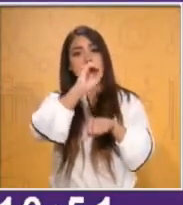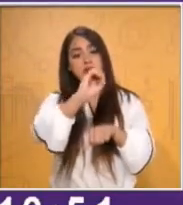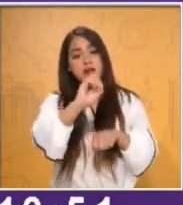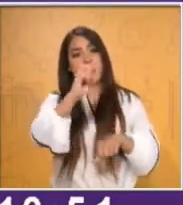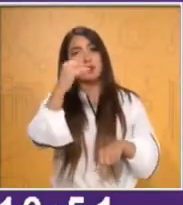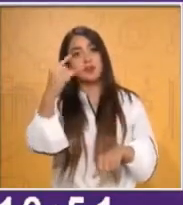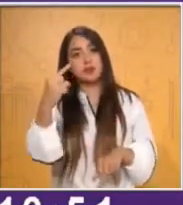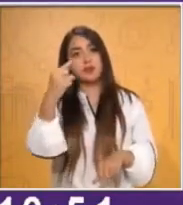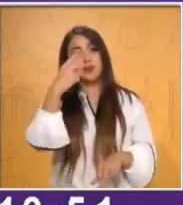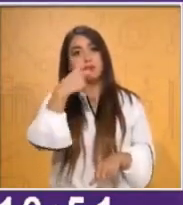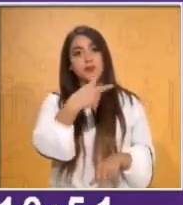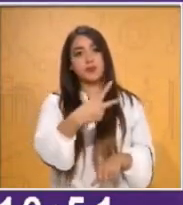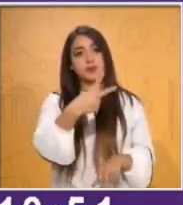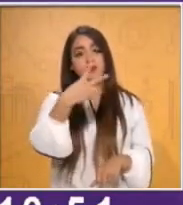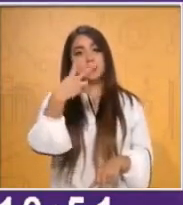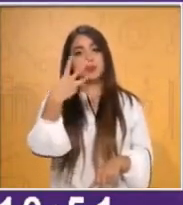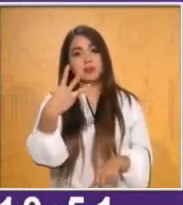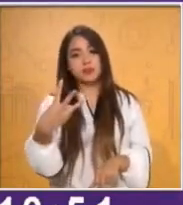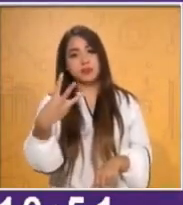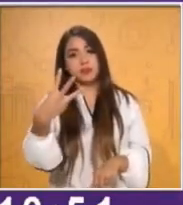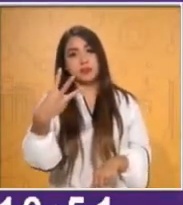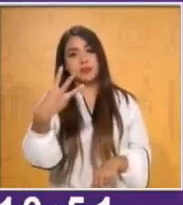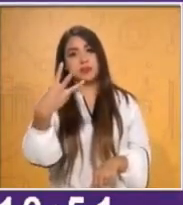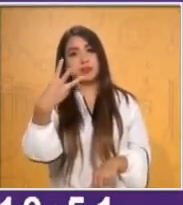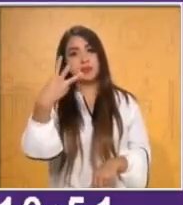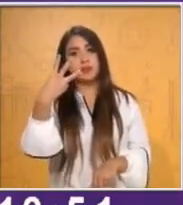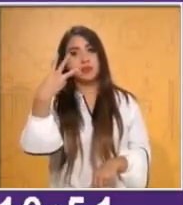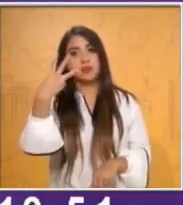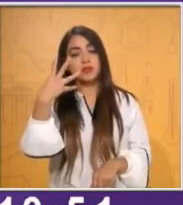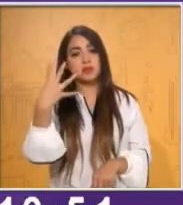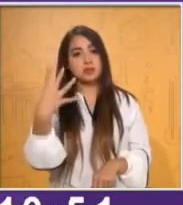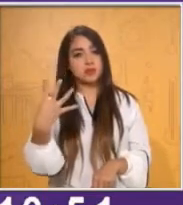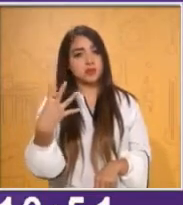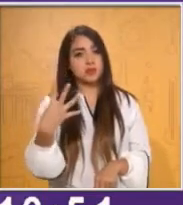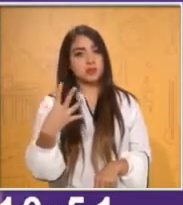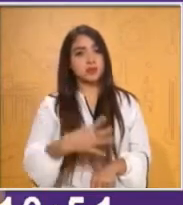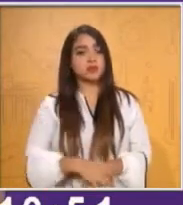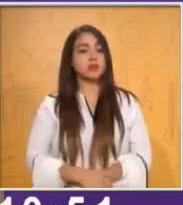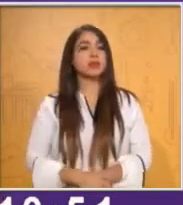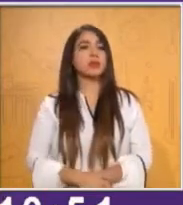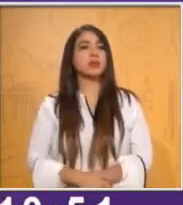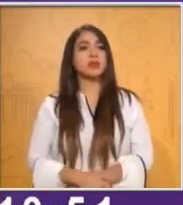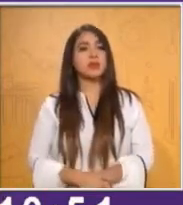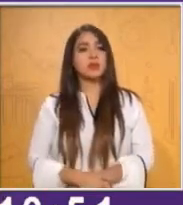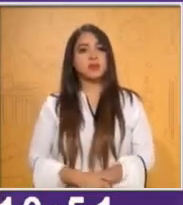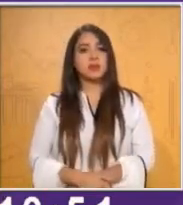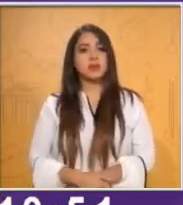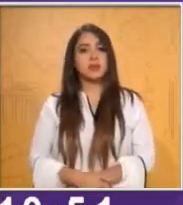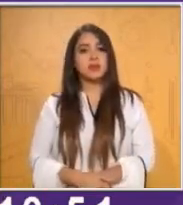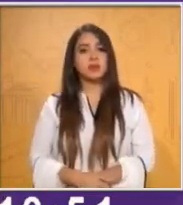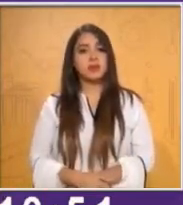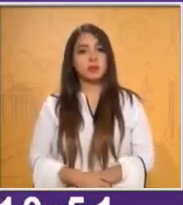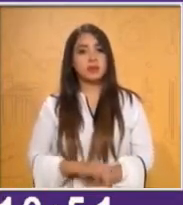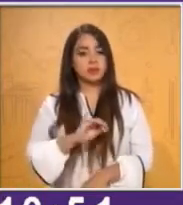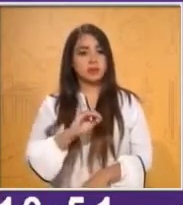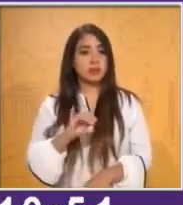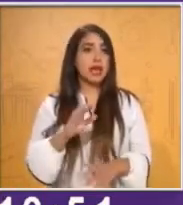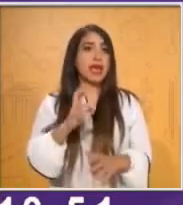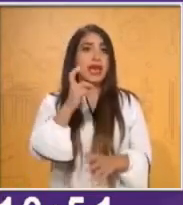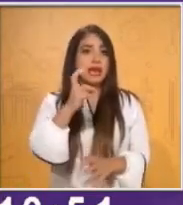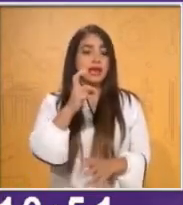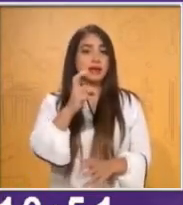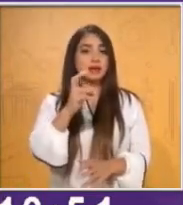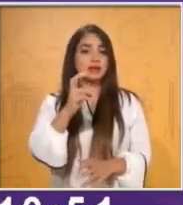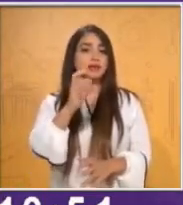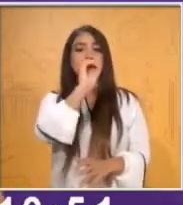dos, tres, cuatro y así sucesivamente hasta el nueve. Y con esto tú vas a tener tus diez tarjetas, del cero